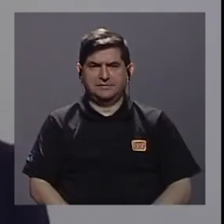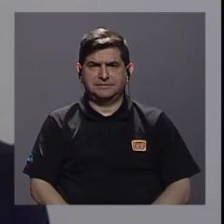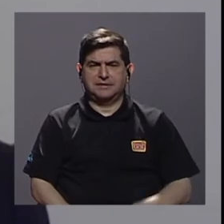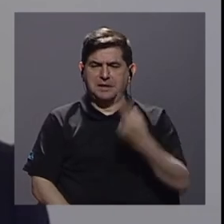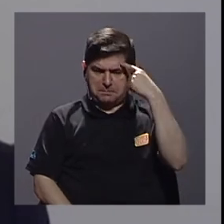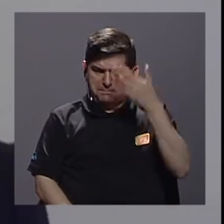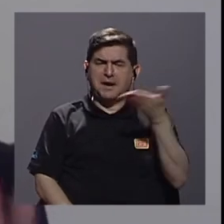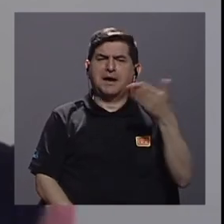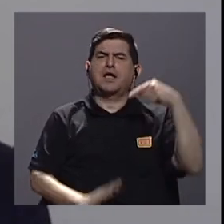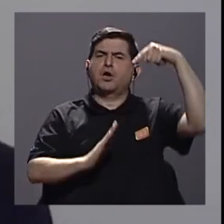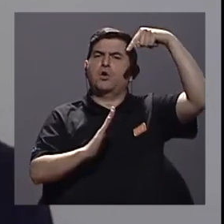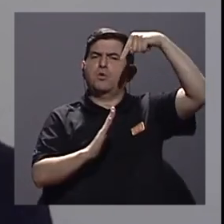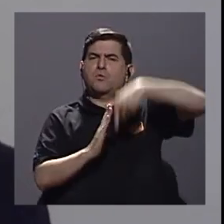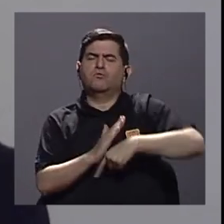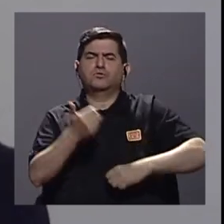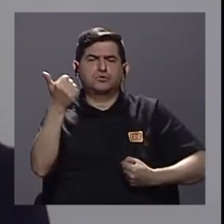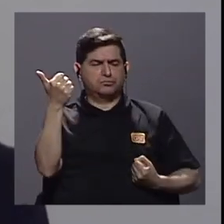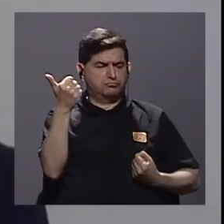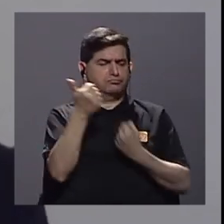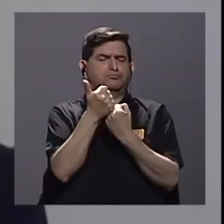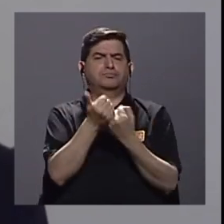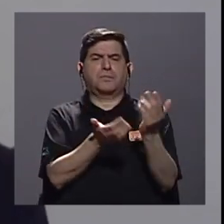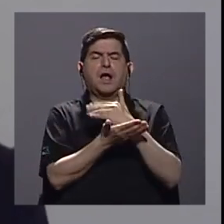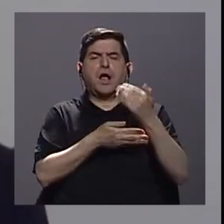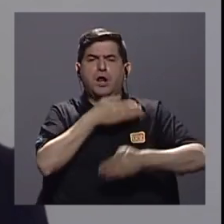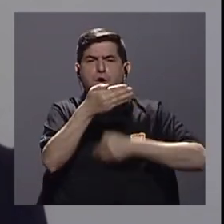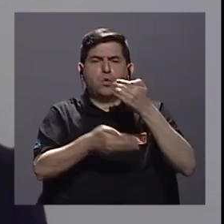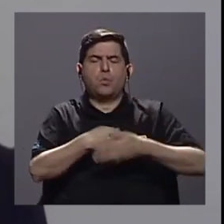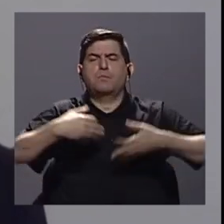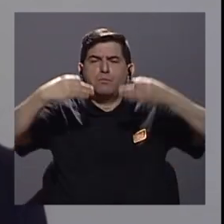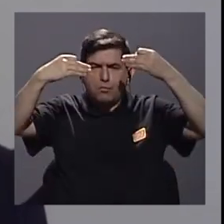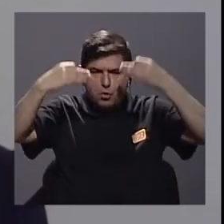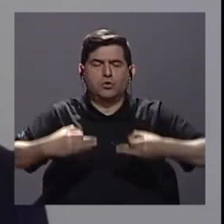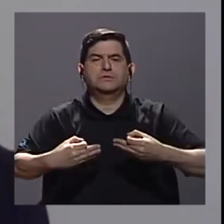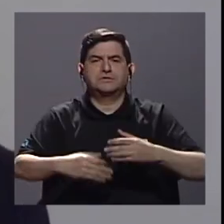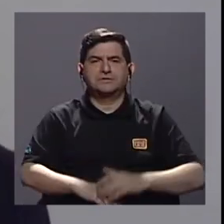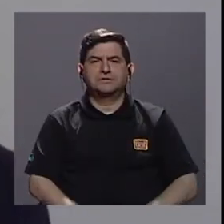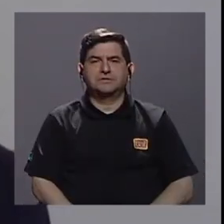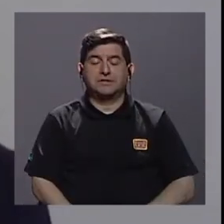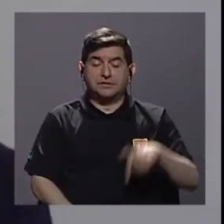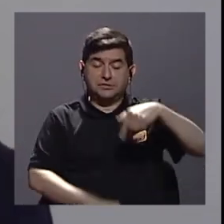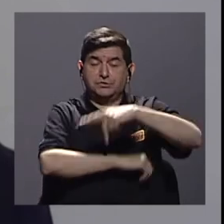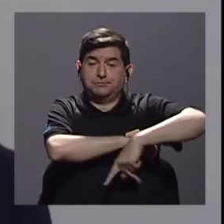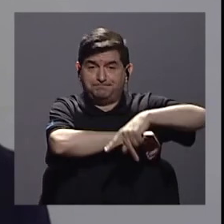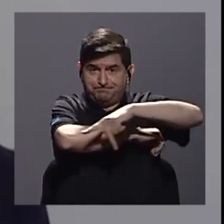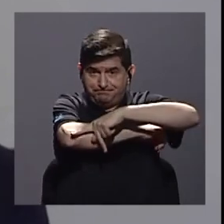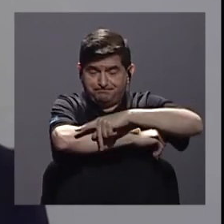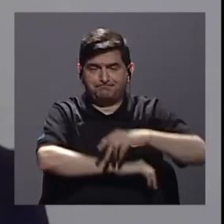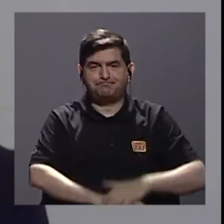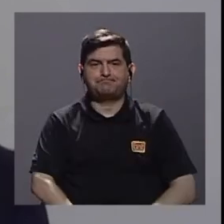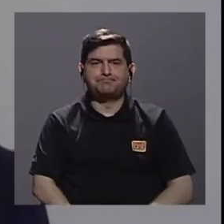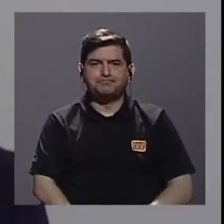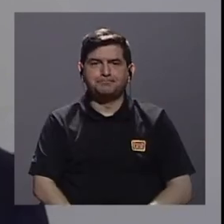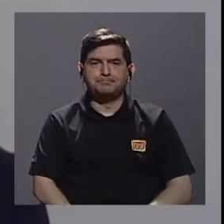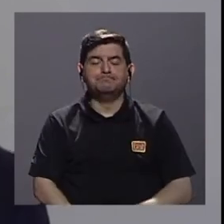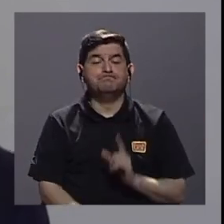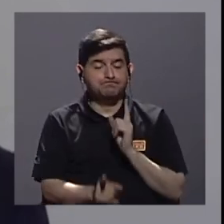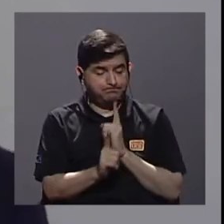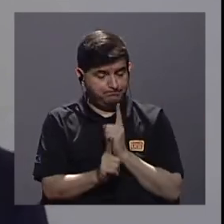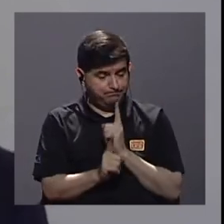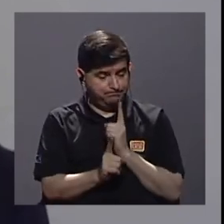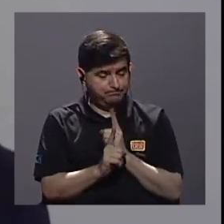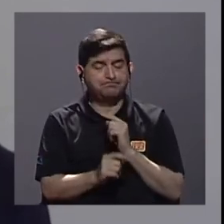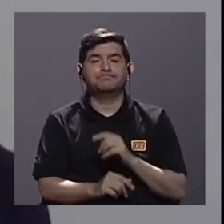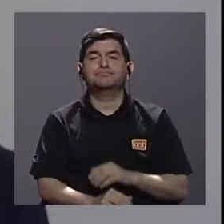profundizar y poder apoyar, digamos, algunos procesos de toma de decisiones en este país. Entonces, efectivamente,